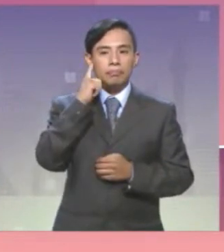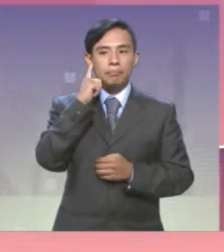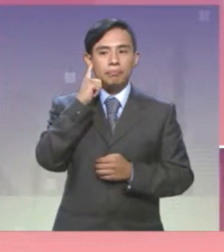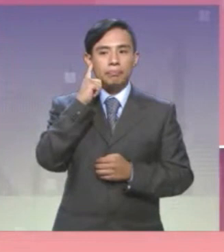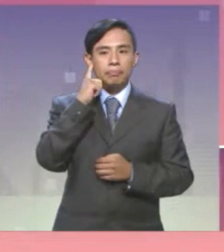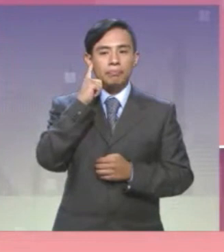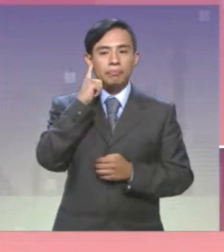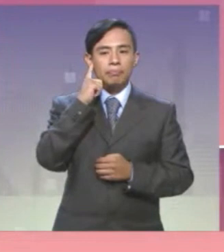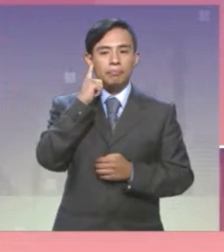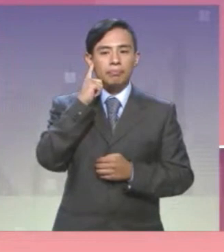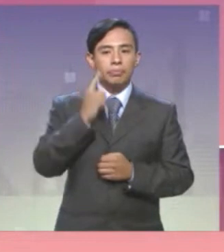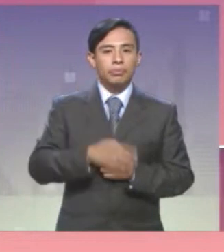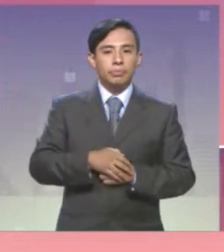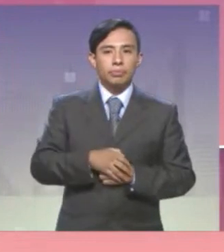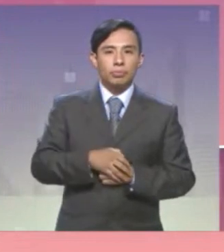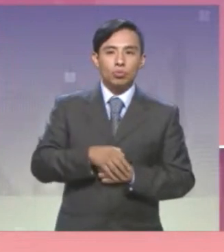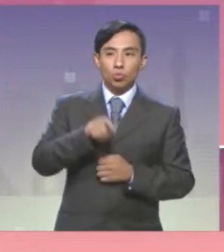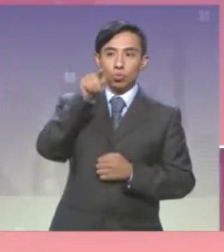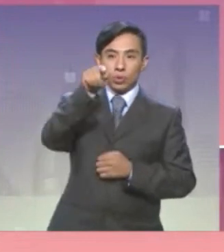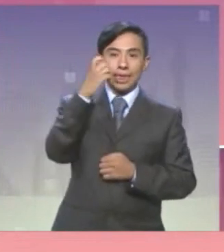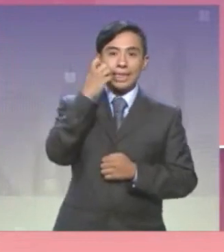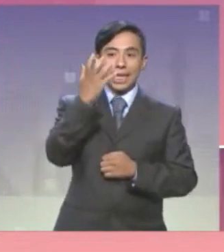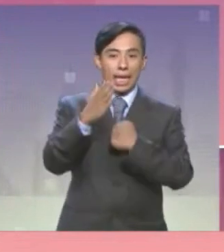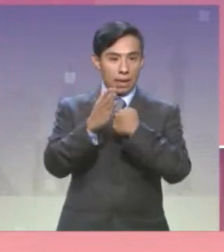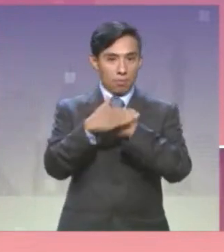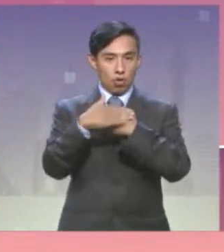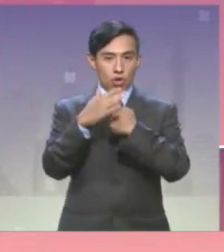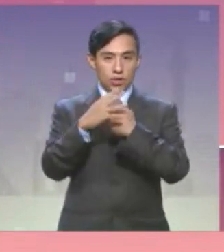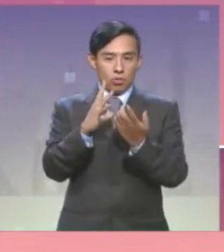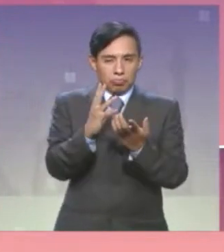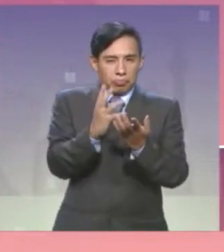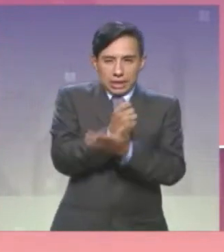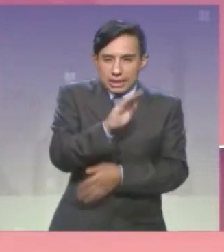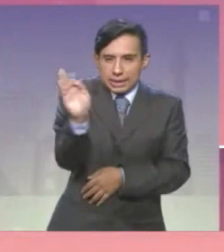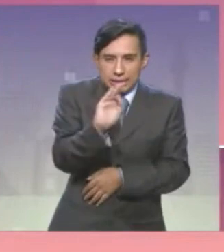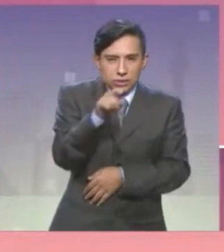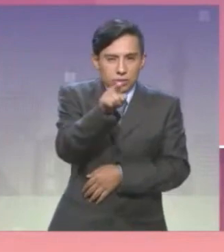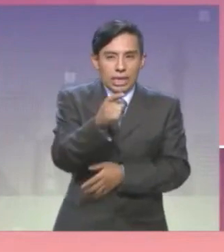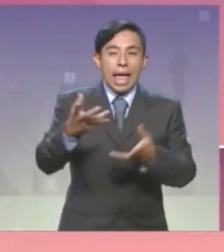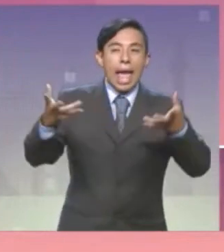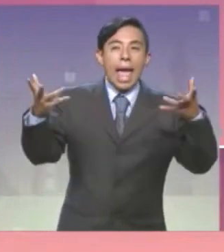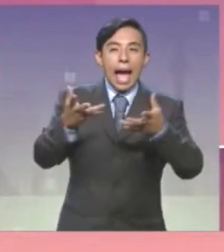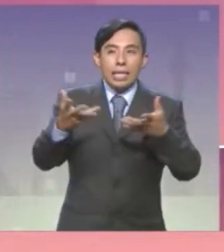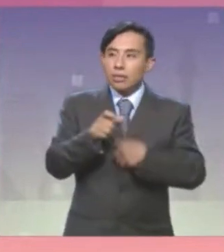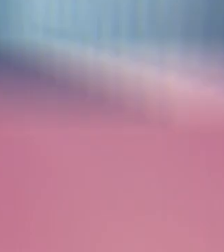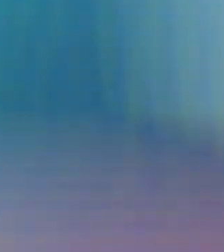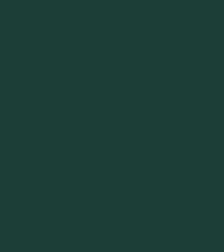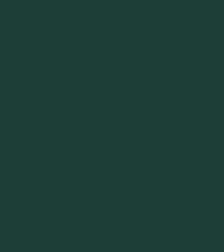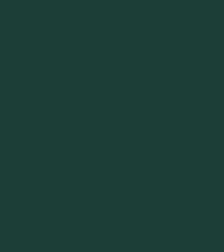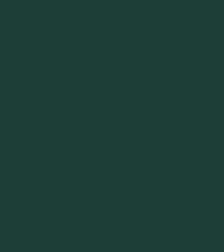¿Cómo pretende usted administrar si llegara usted a estar ganadora con los demás candidatos?